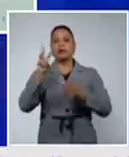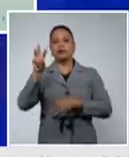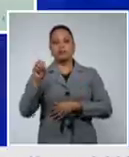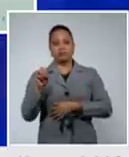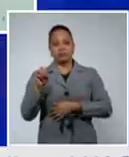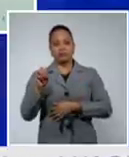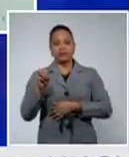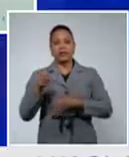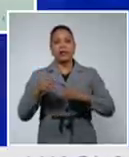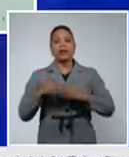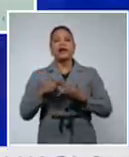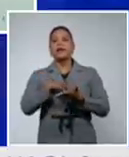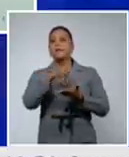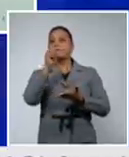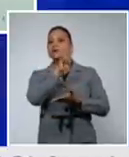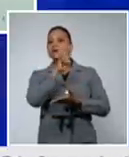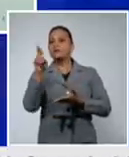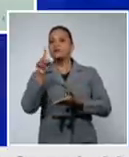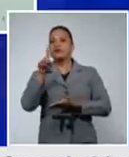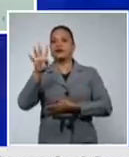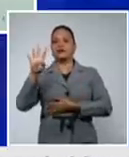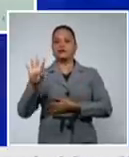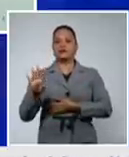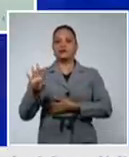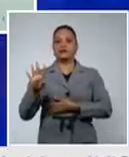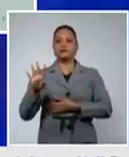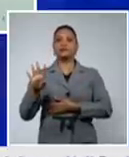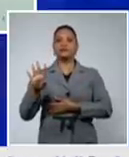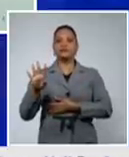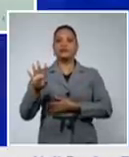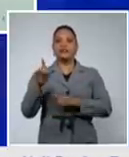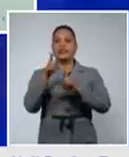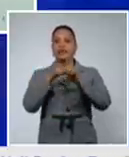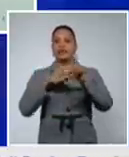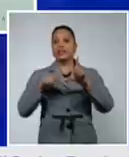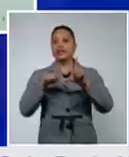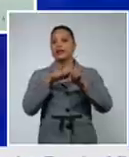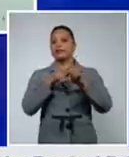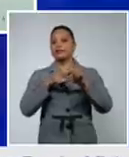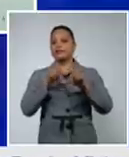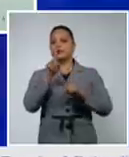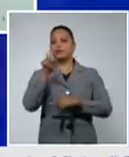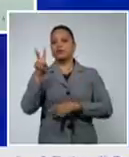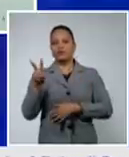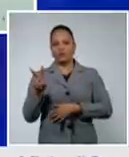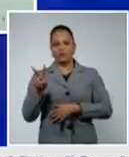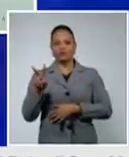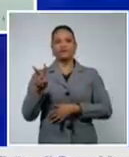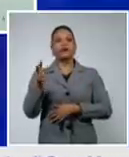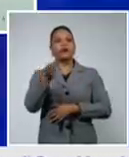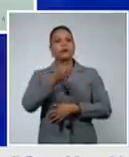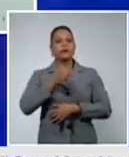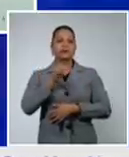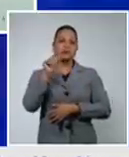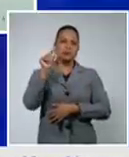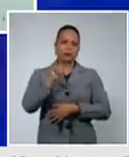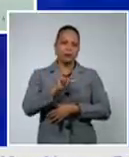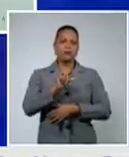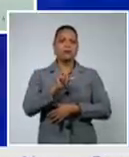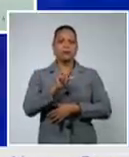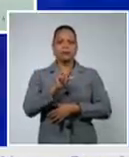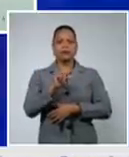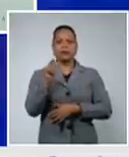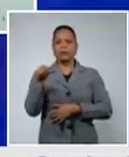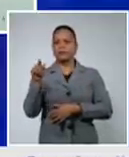Plaza de la Revolución con 14 y Regla con 12 pues fueron los municipios que menor número de casos autóctonos